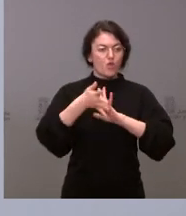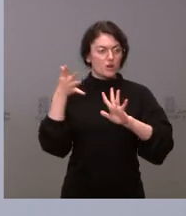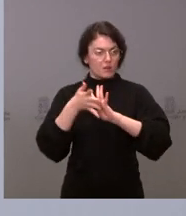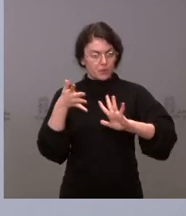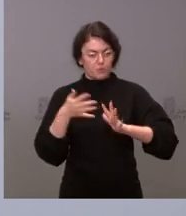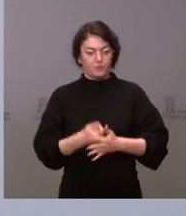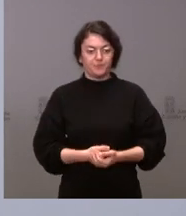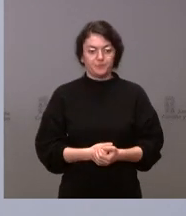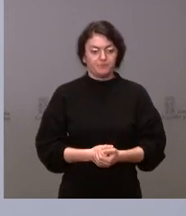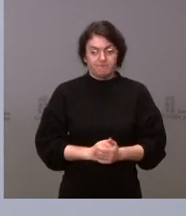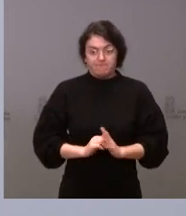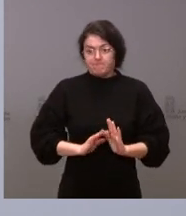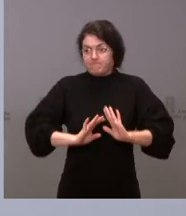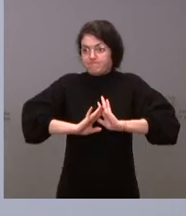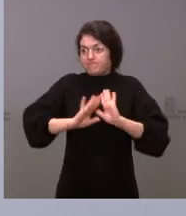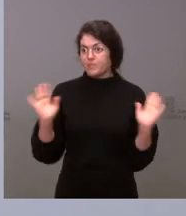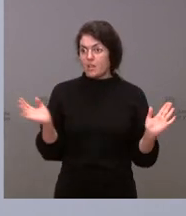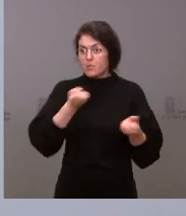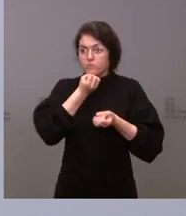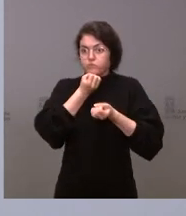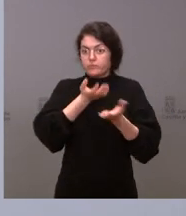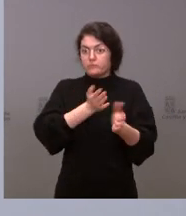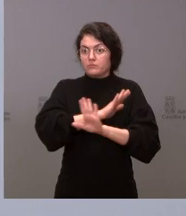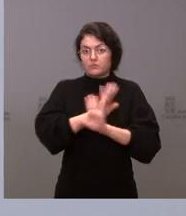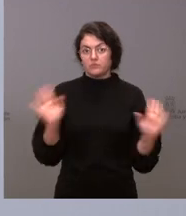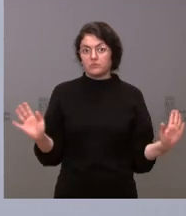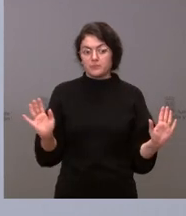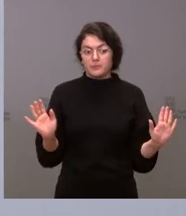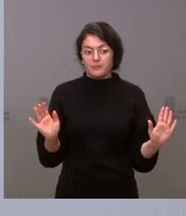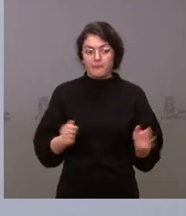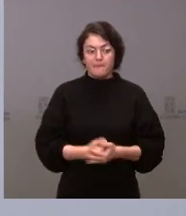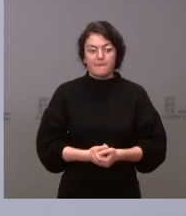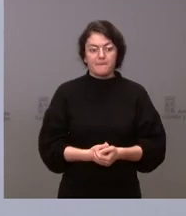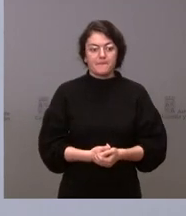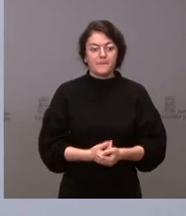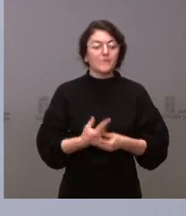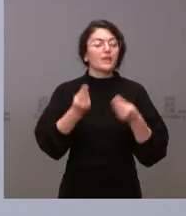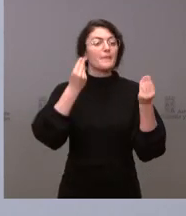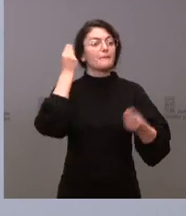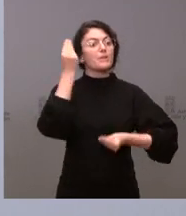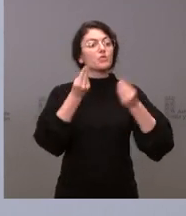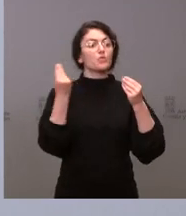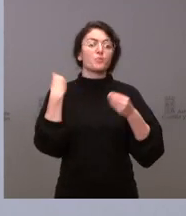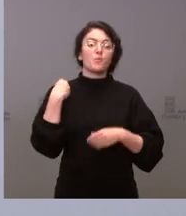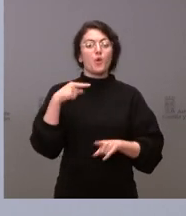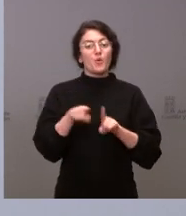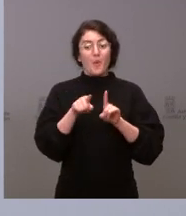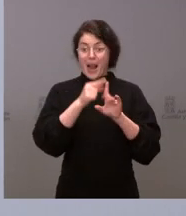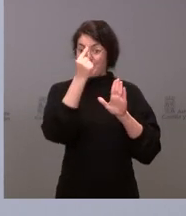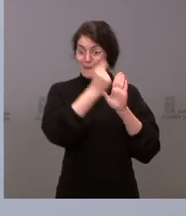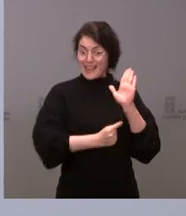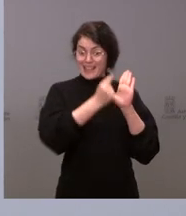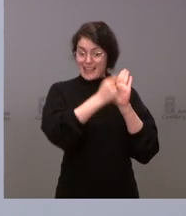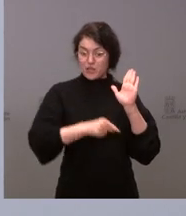No puedo decir más. Mire, es que creo que el paquete de medidas que hoy presentamos es un